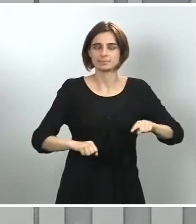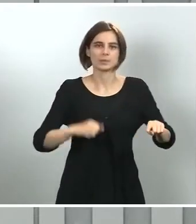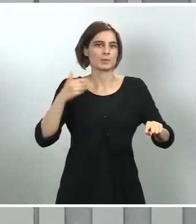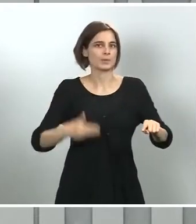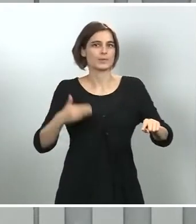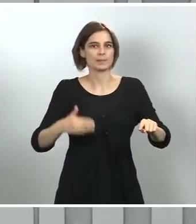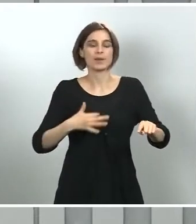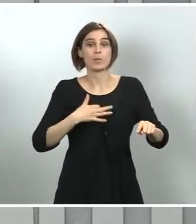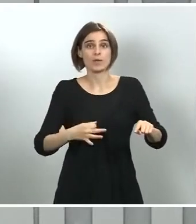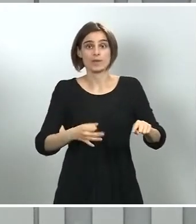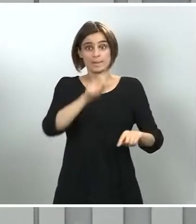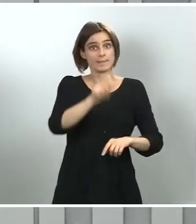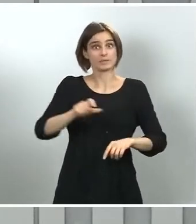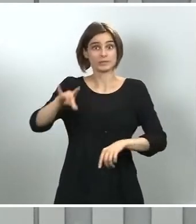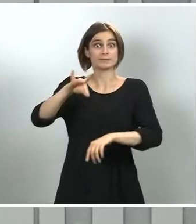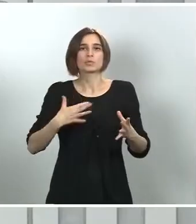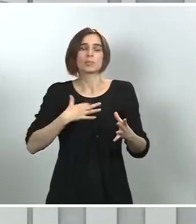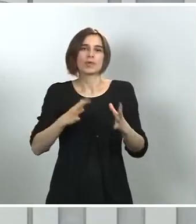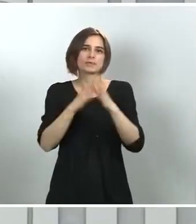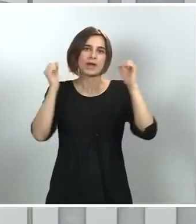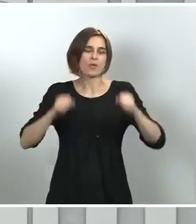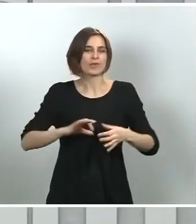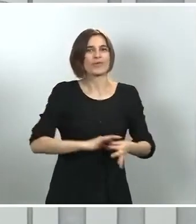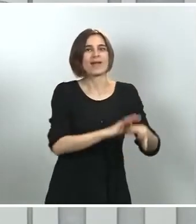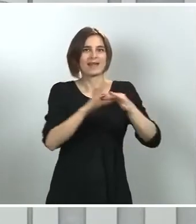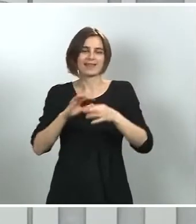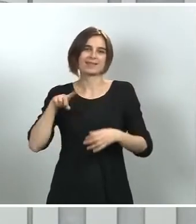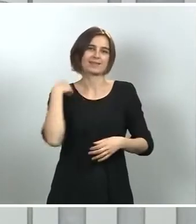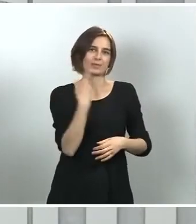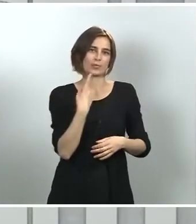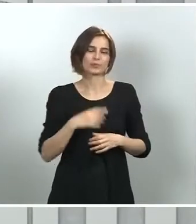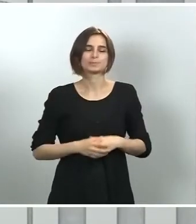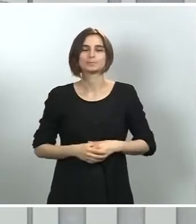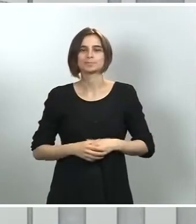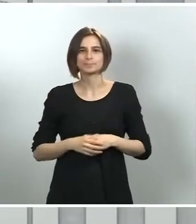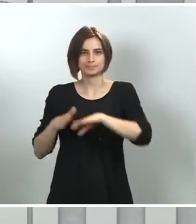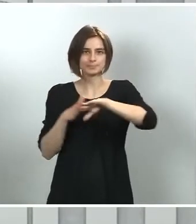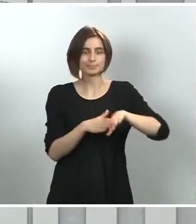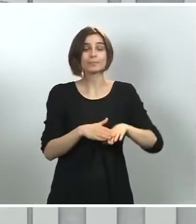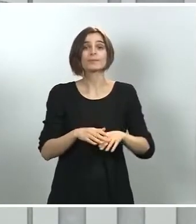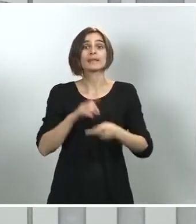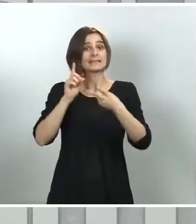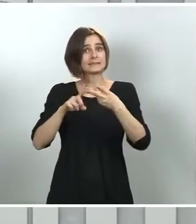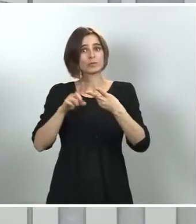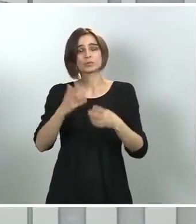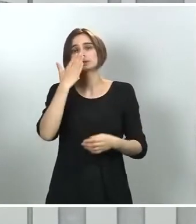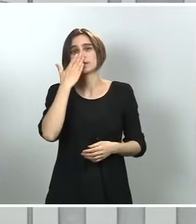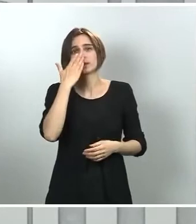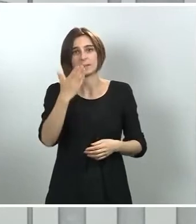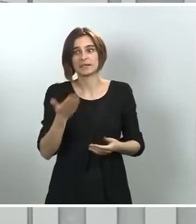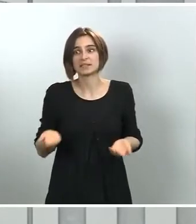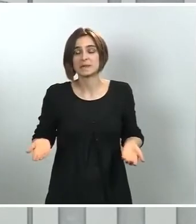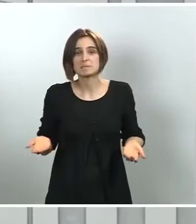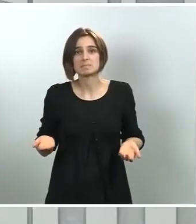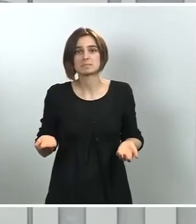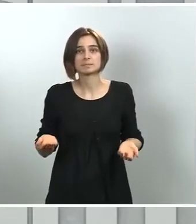personas enfermas frutos de esta pandemia. En segundo lugar, sinceramente no contemplamos el escenario de que en este